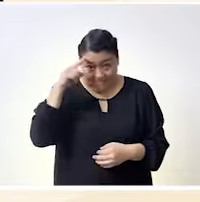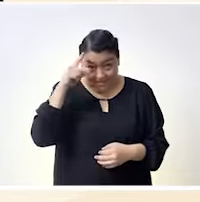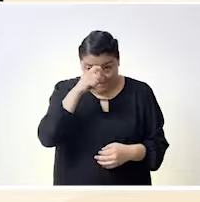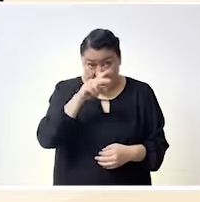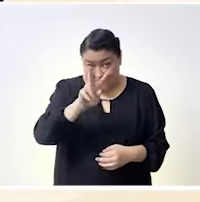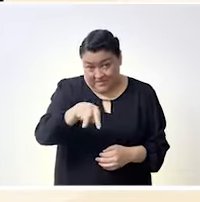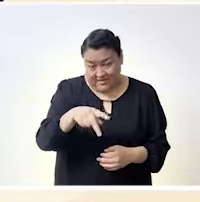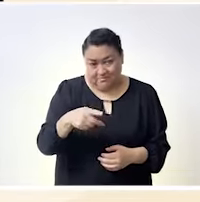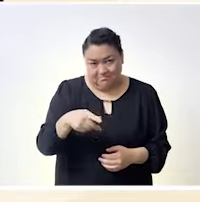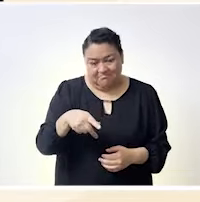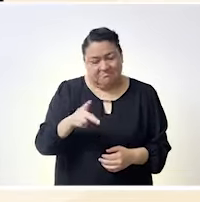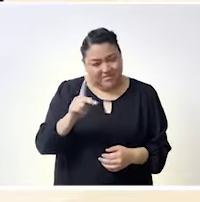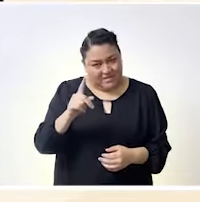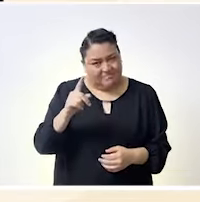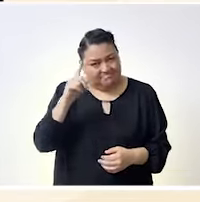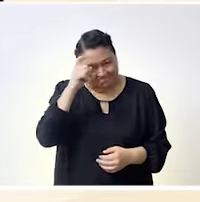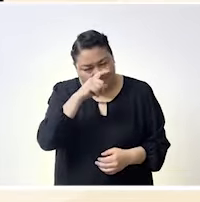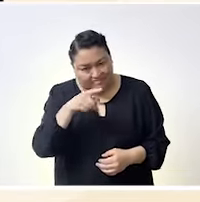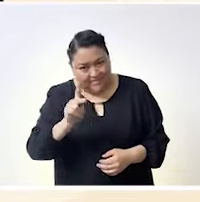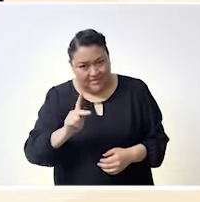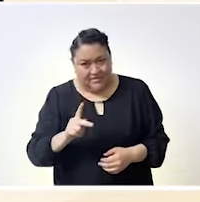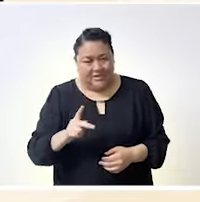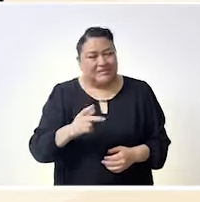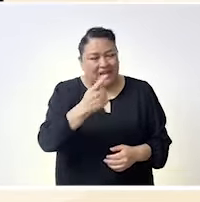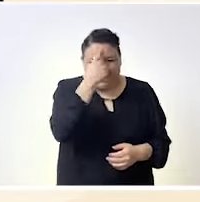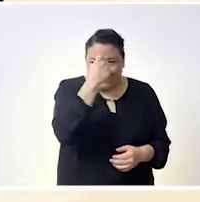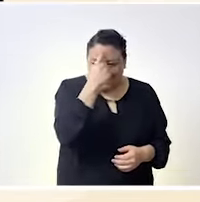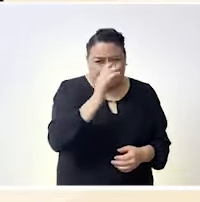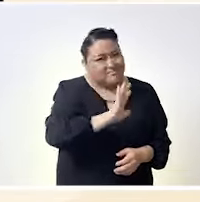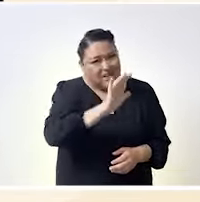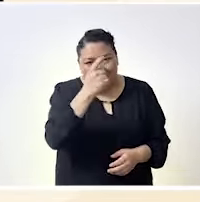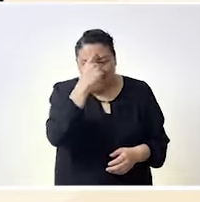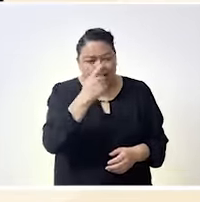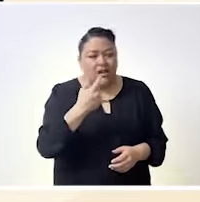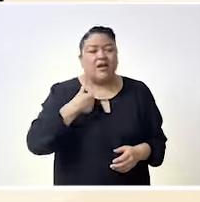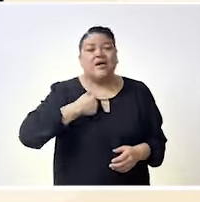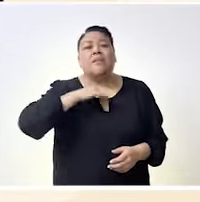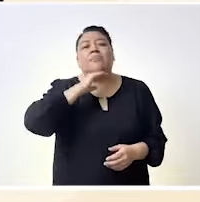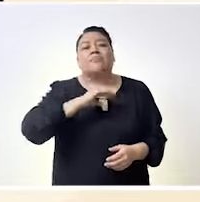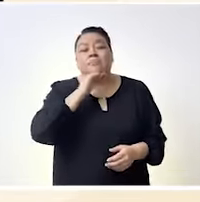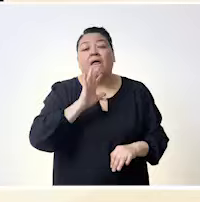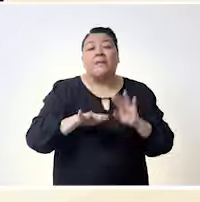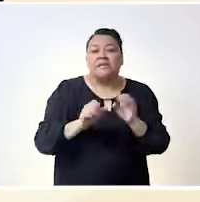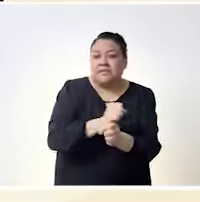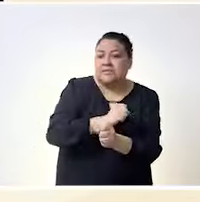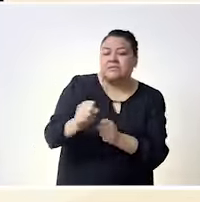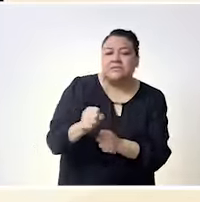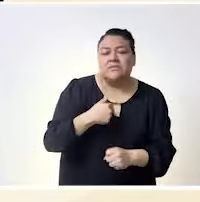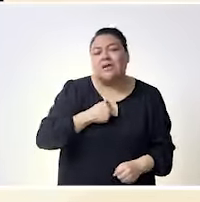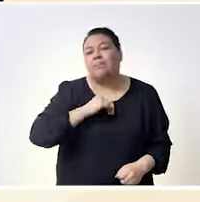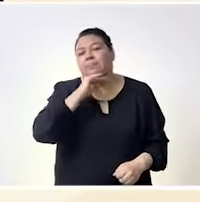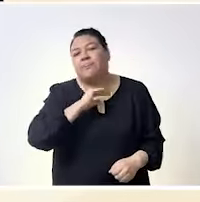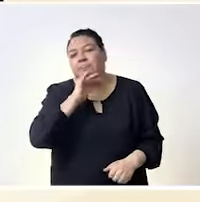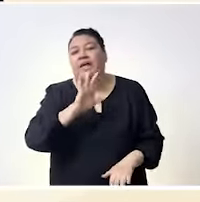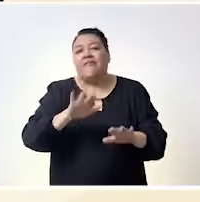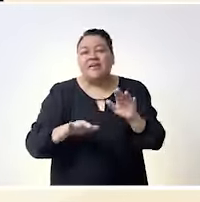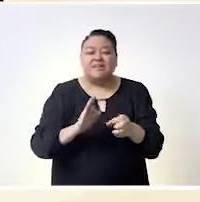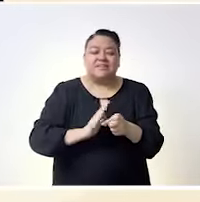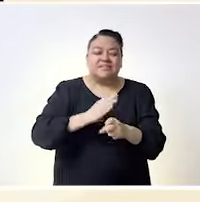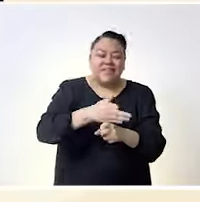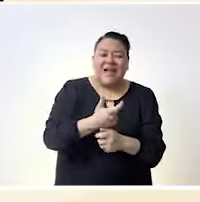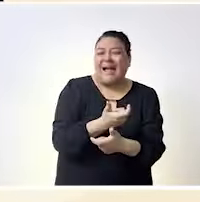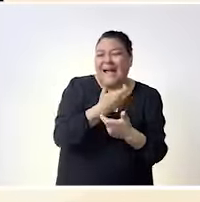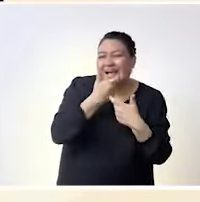porque no es fácil no es fácil los tenemos muy sistematizados no nos damos cuenta ni siquiera de la violencia seguimos